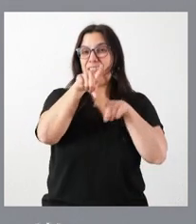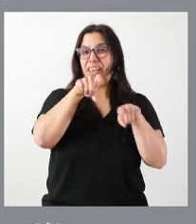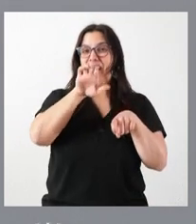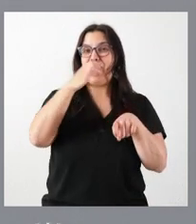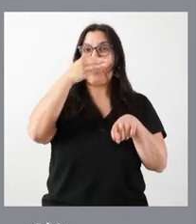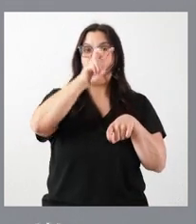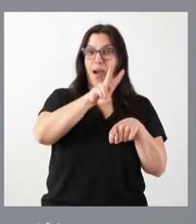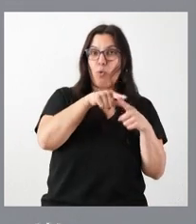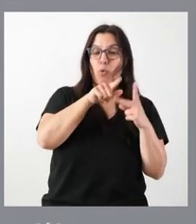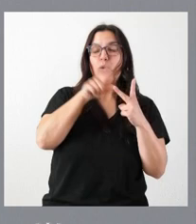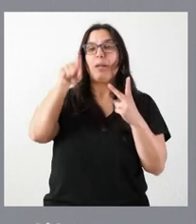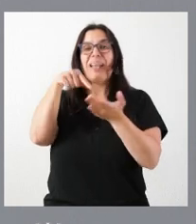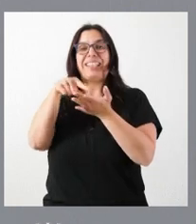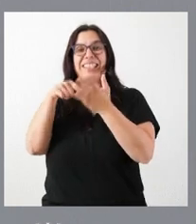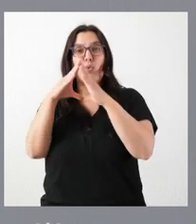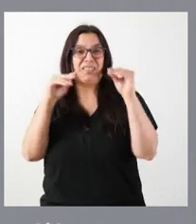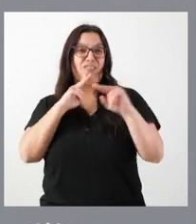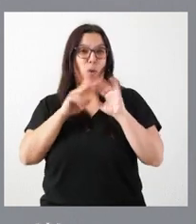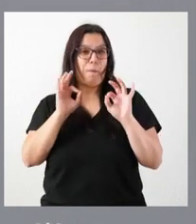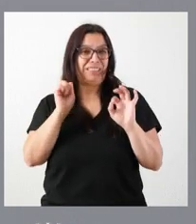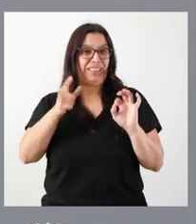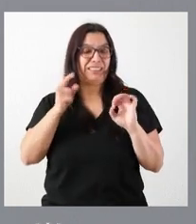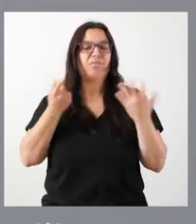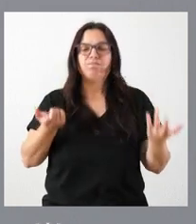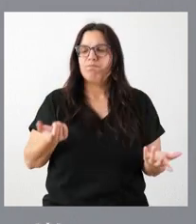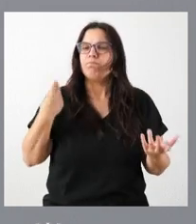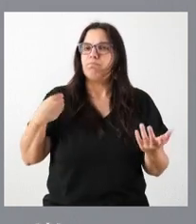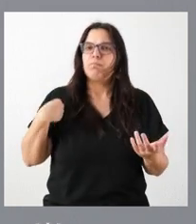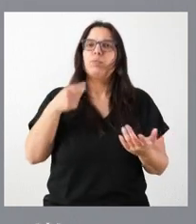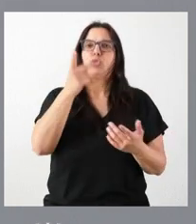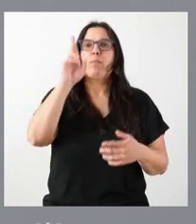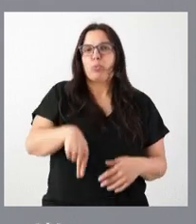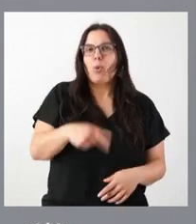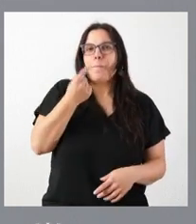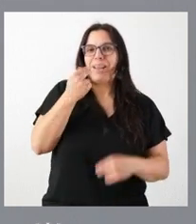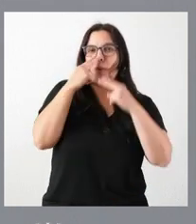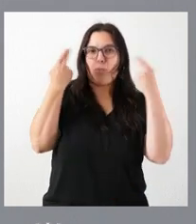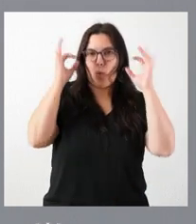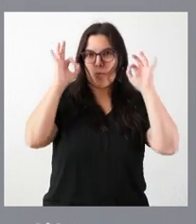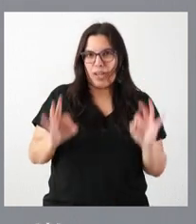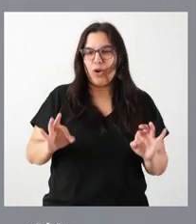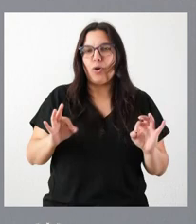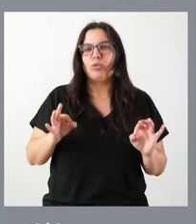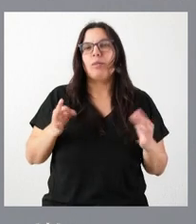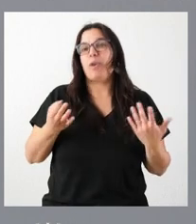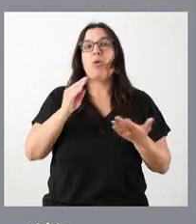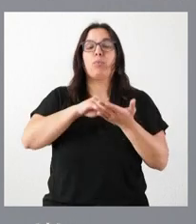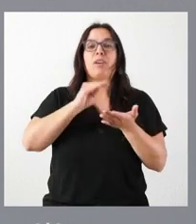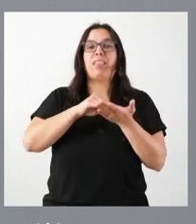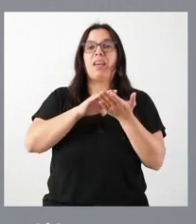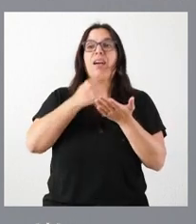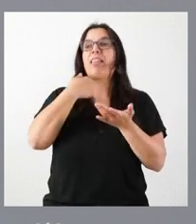tasas universitarias. Propiamente dicha, dado su carácter, son precios públicos, pero en los términos que muchas veces